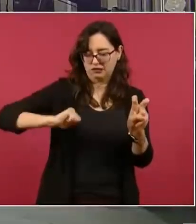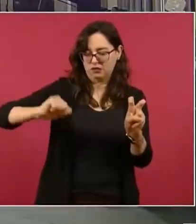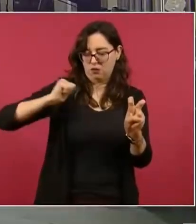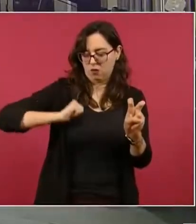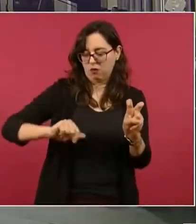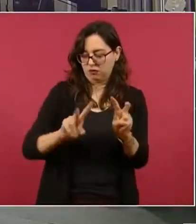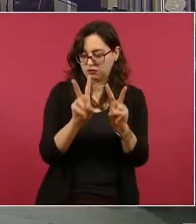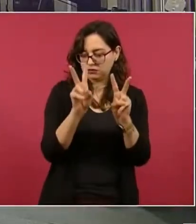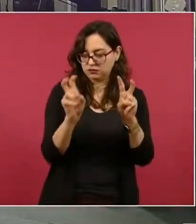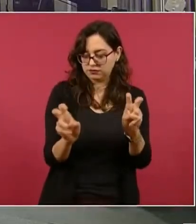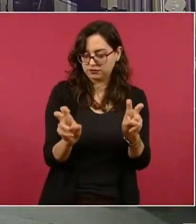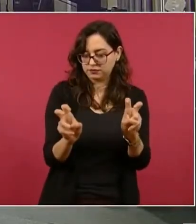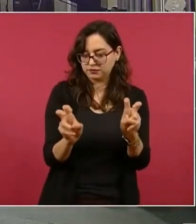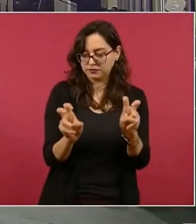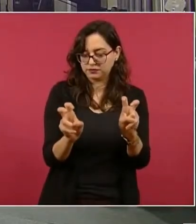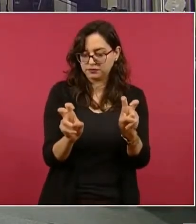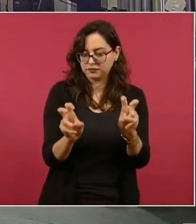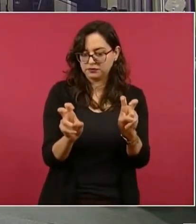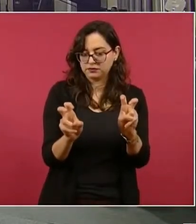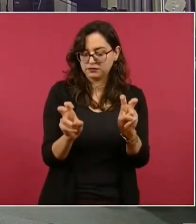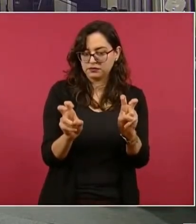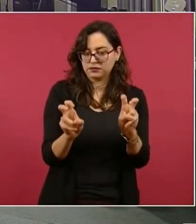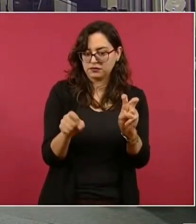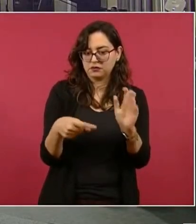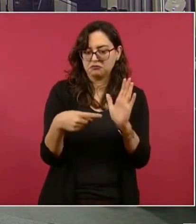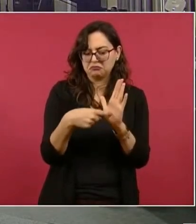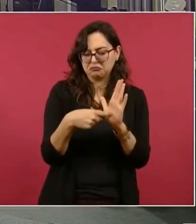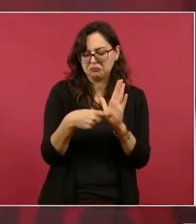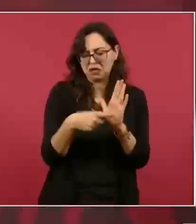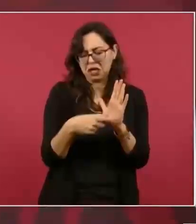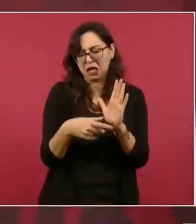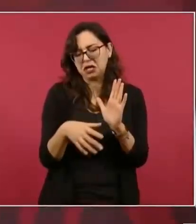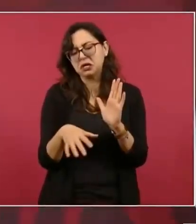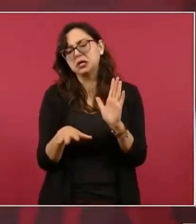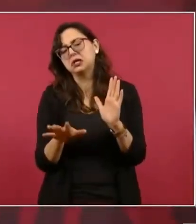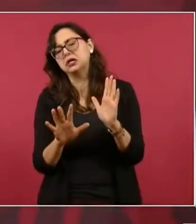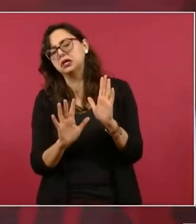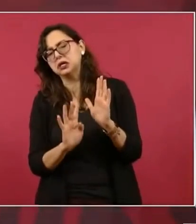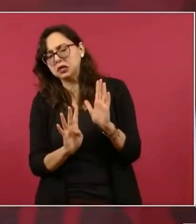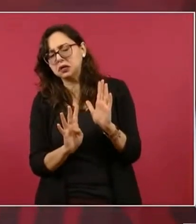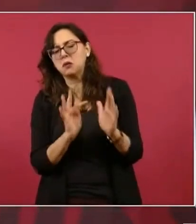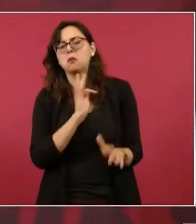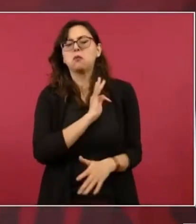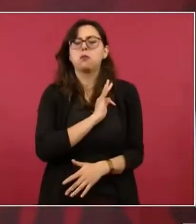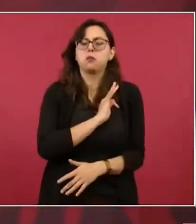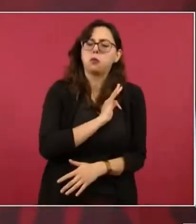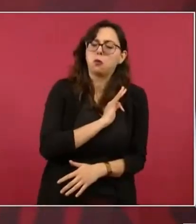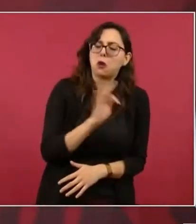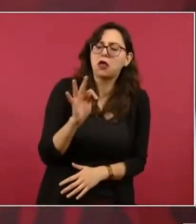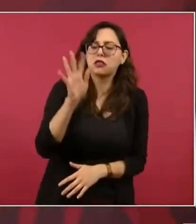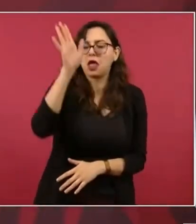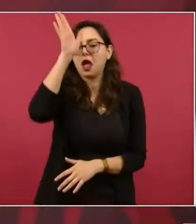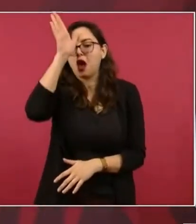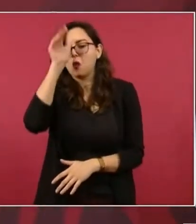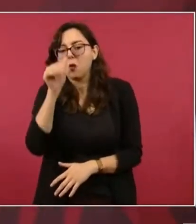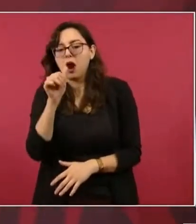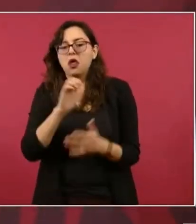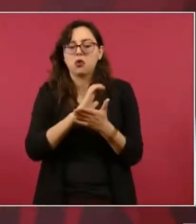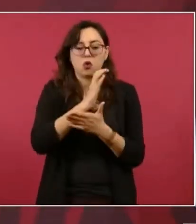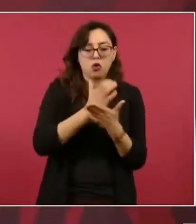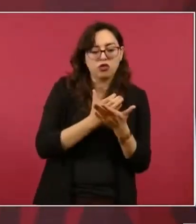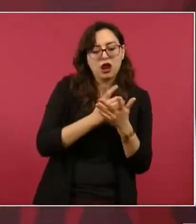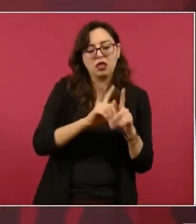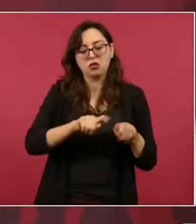que se podían permitir o no estaba claro si se podían permitir convenios y contratos